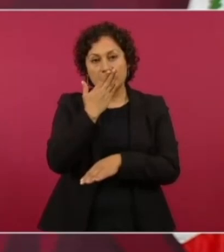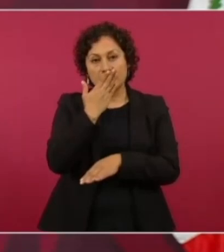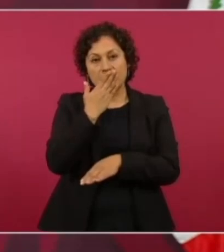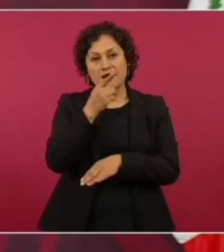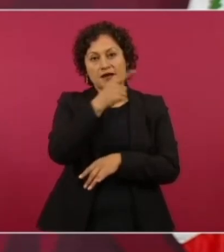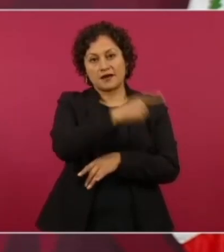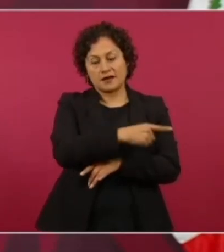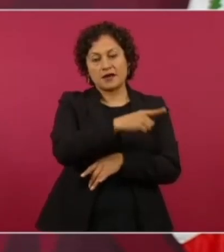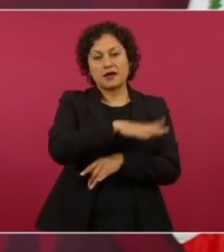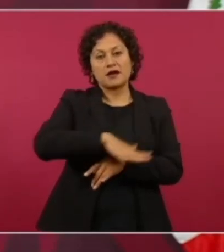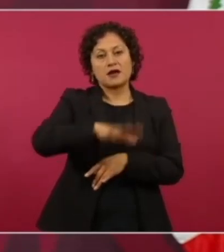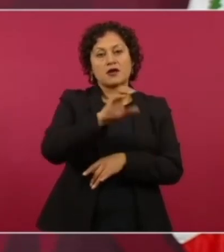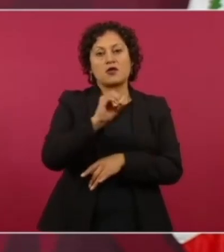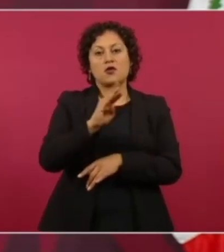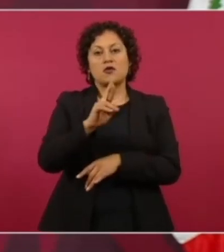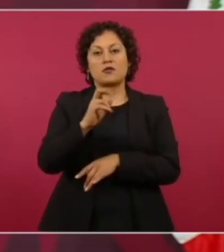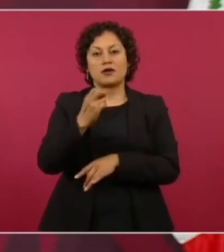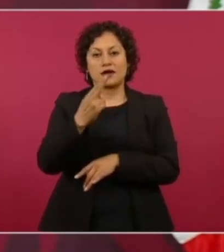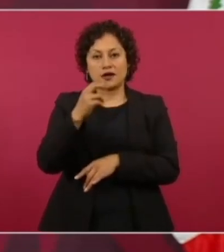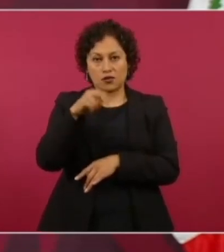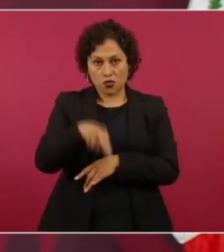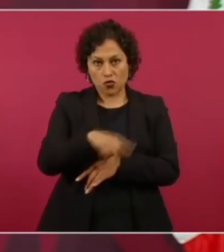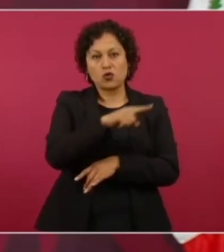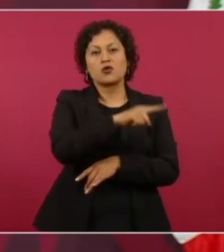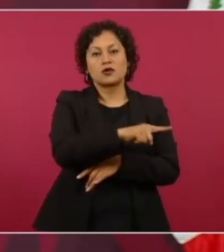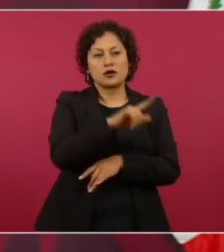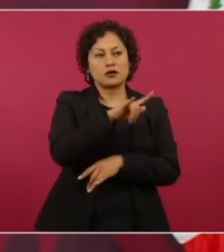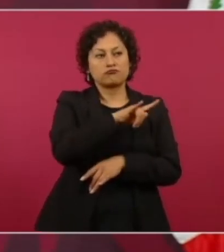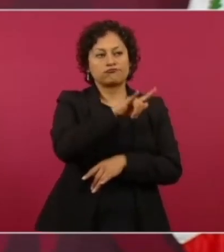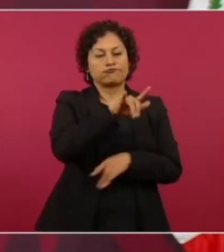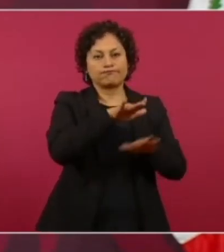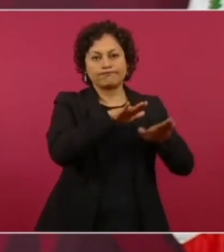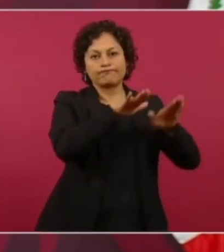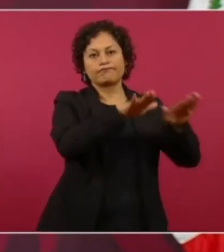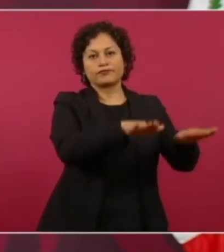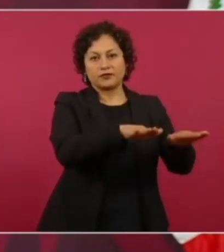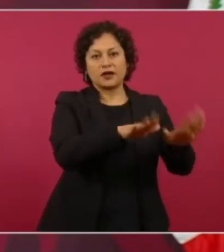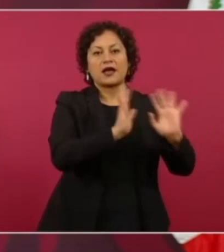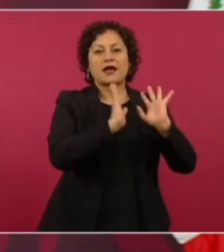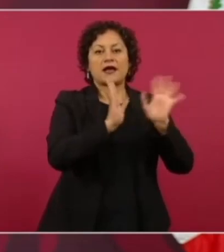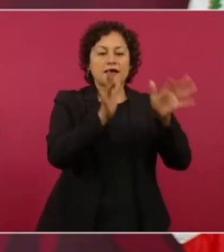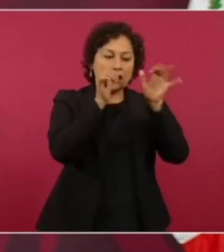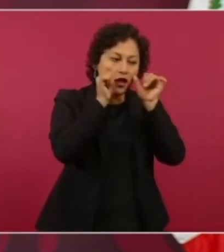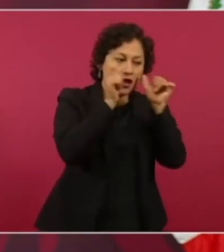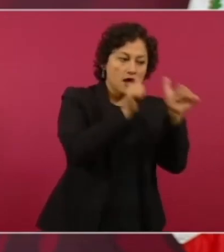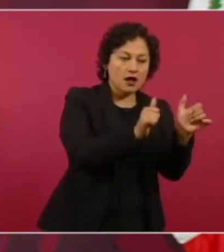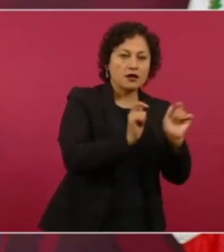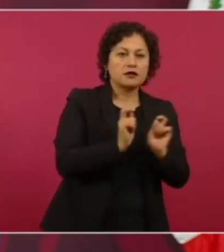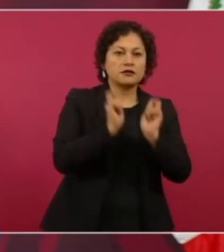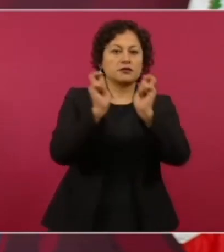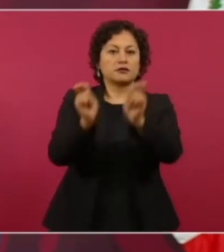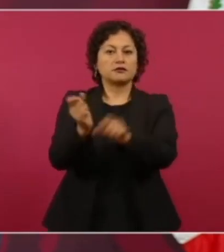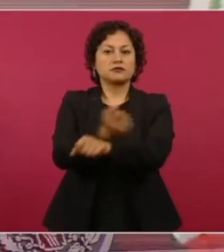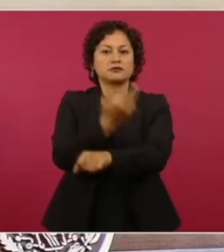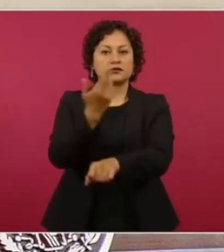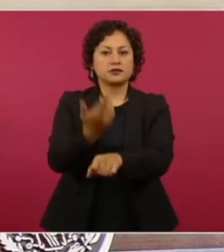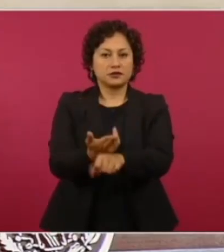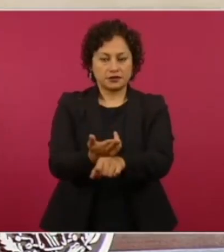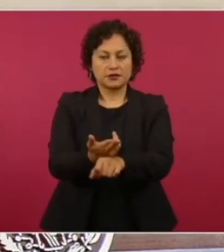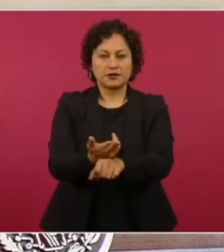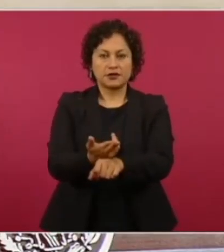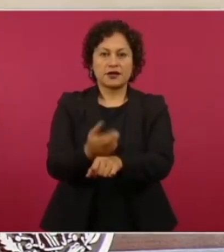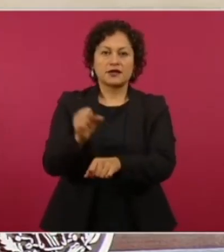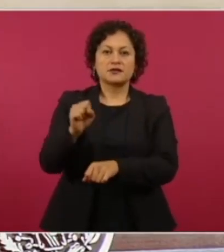Obregón se va a mejorar, ya está a cargo de la Secretaría de